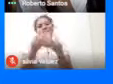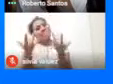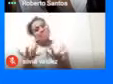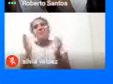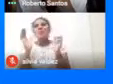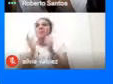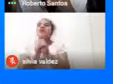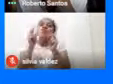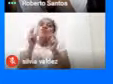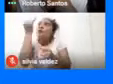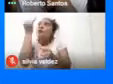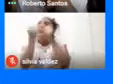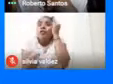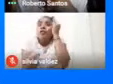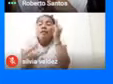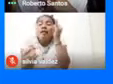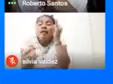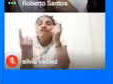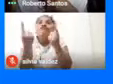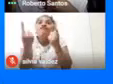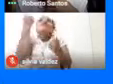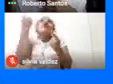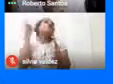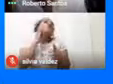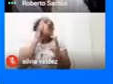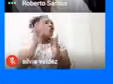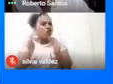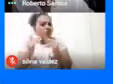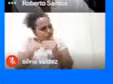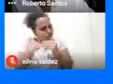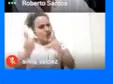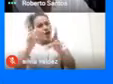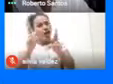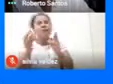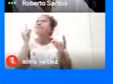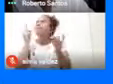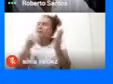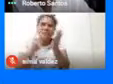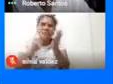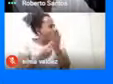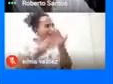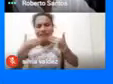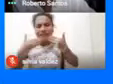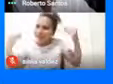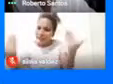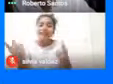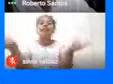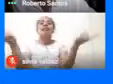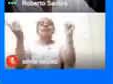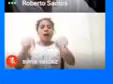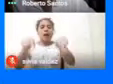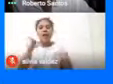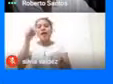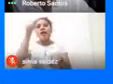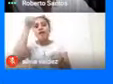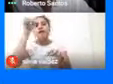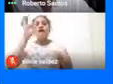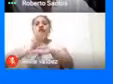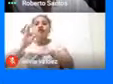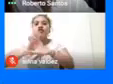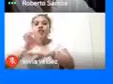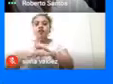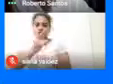No sea la última Vez que pueda Escucharlo Mil y mil Gracias Mil y mil Gracias También También a la fundación